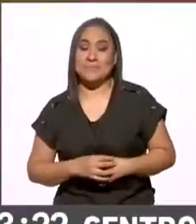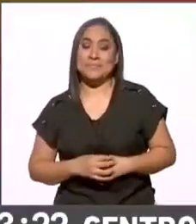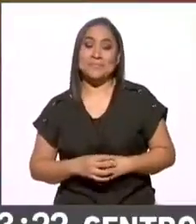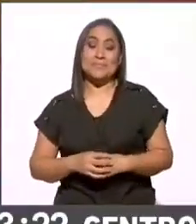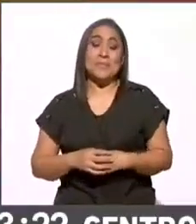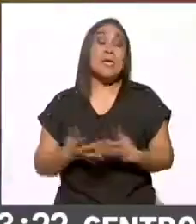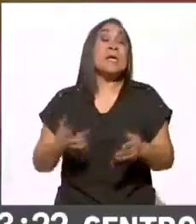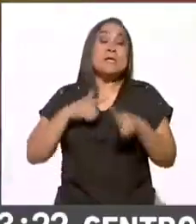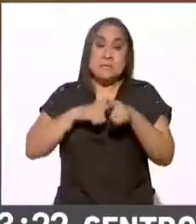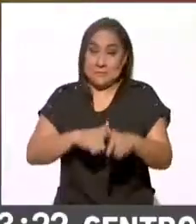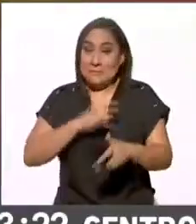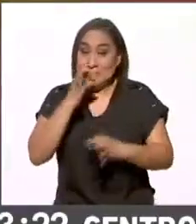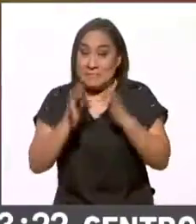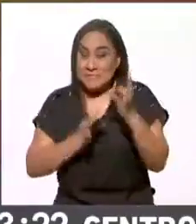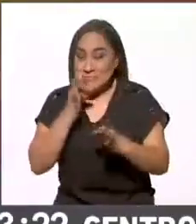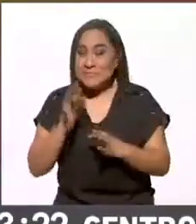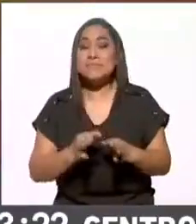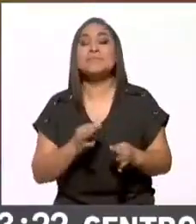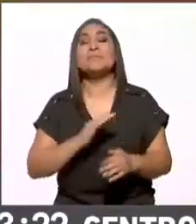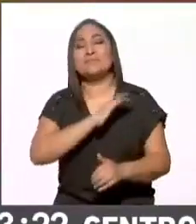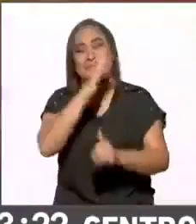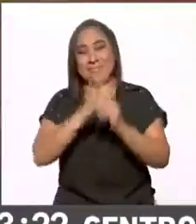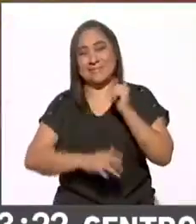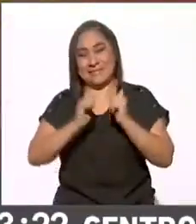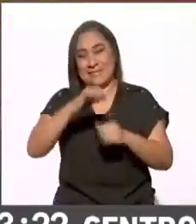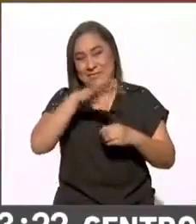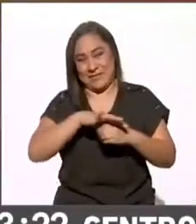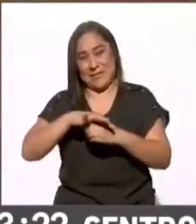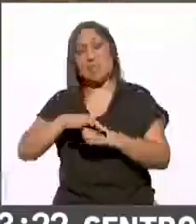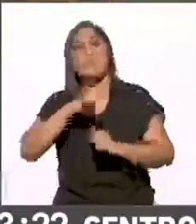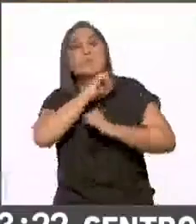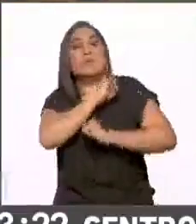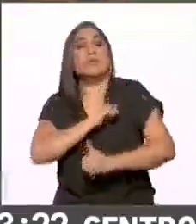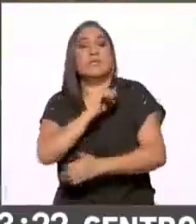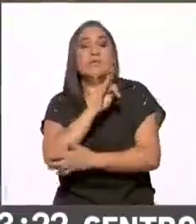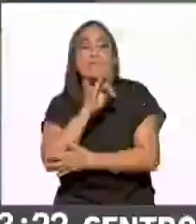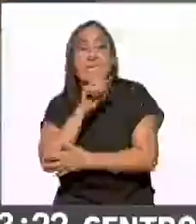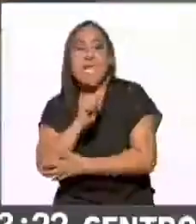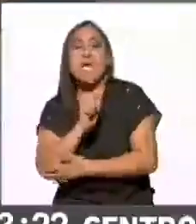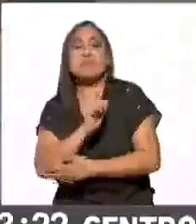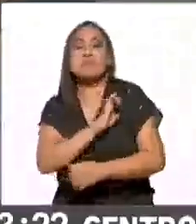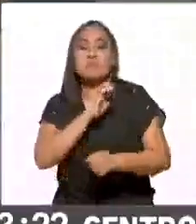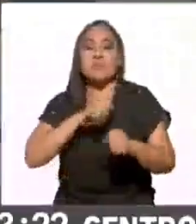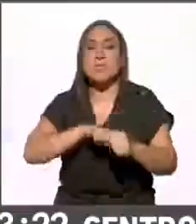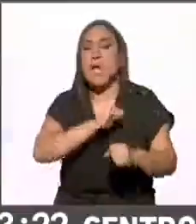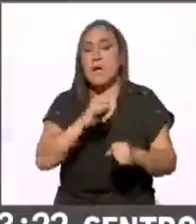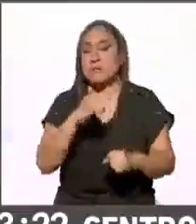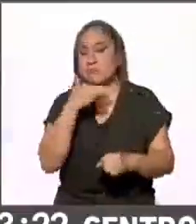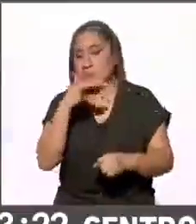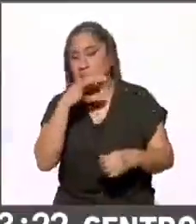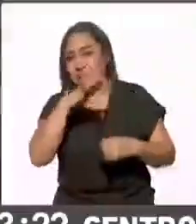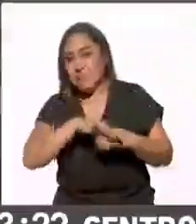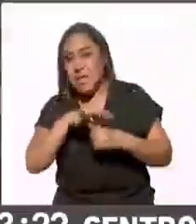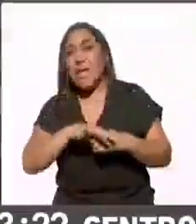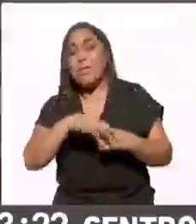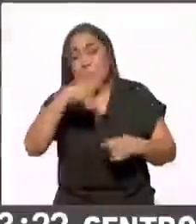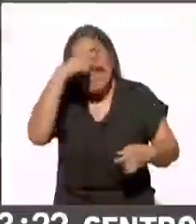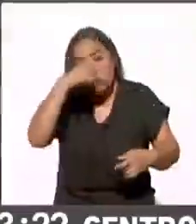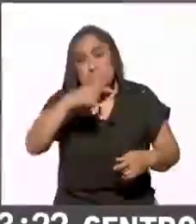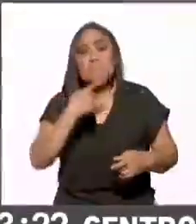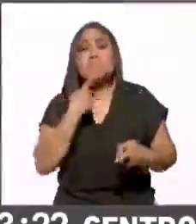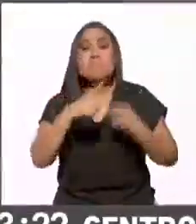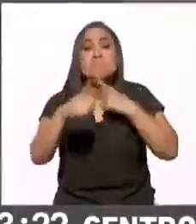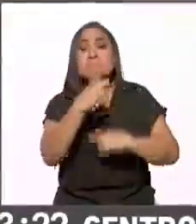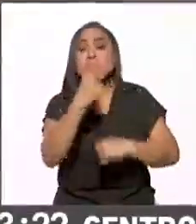Bien, hay más información. Al concluir las votaciones, la Fiscalía Especializada en Delitos Electorales registró 115 denuncias por